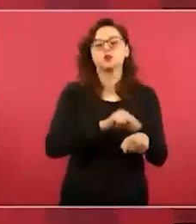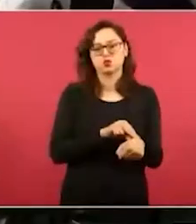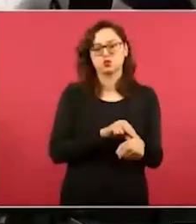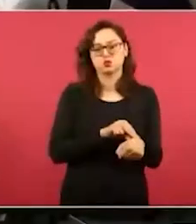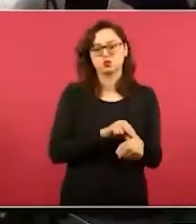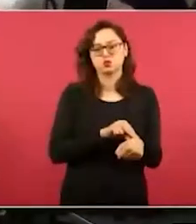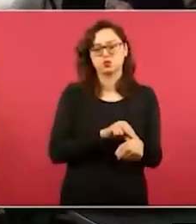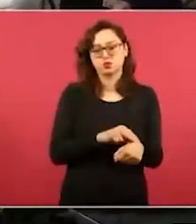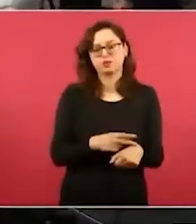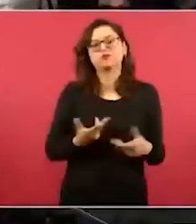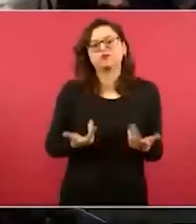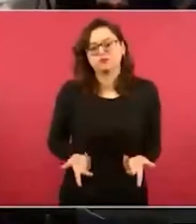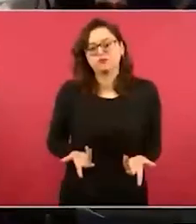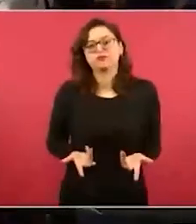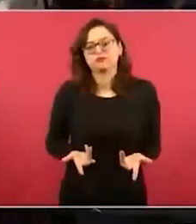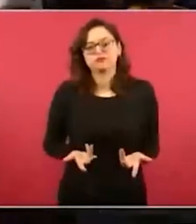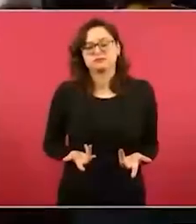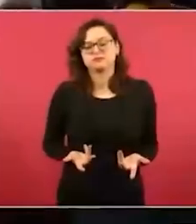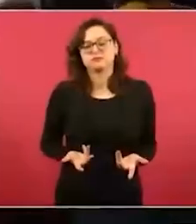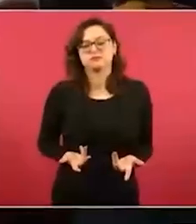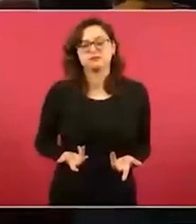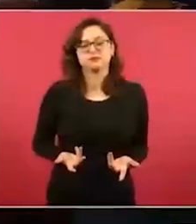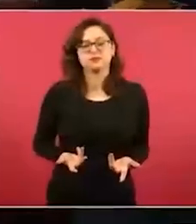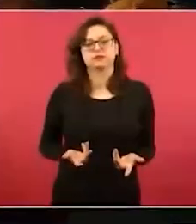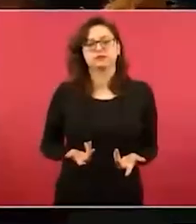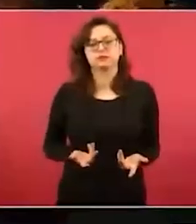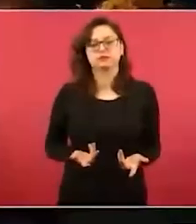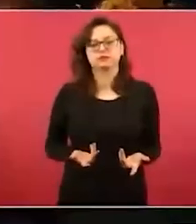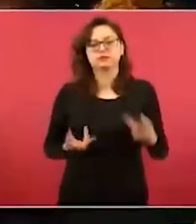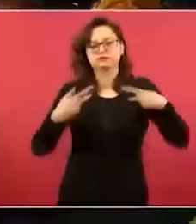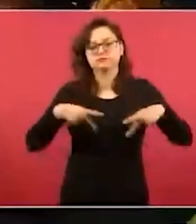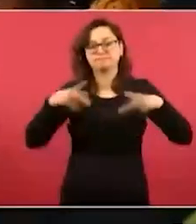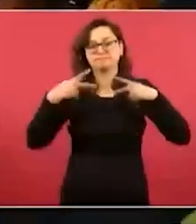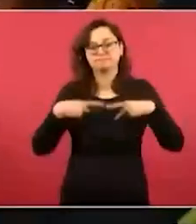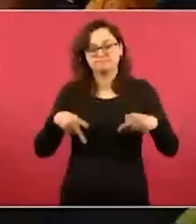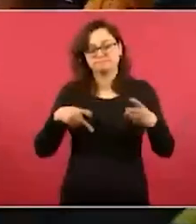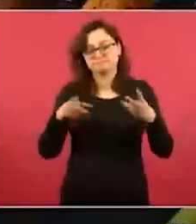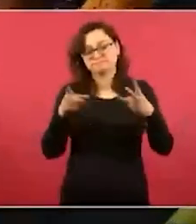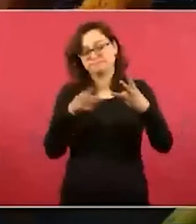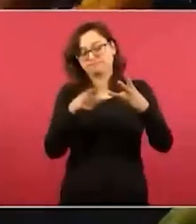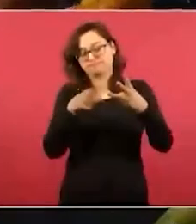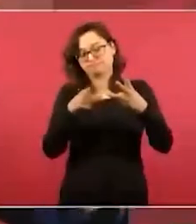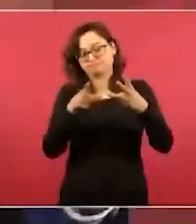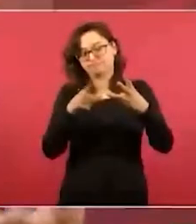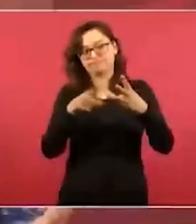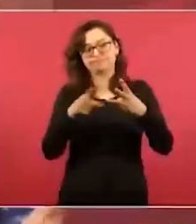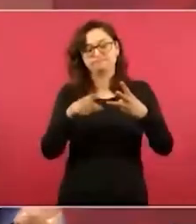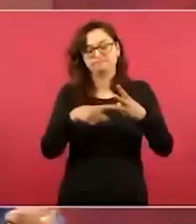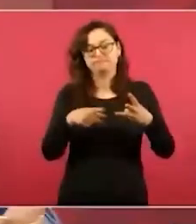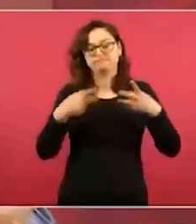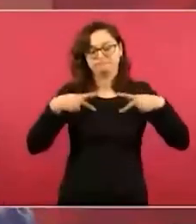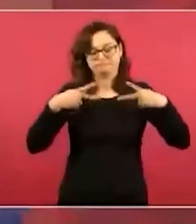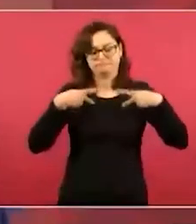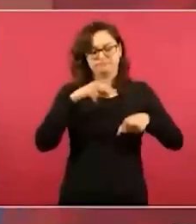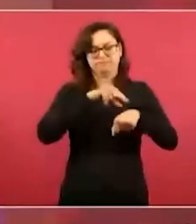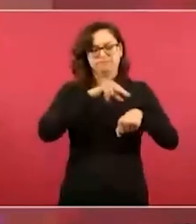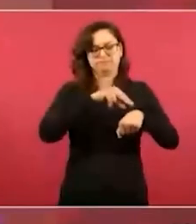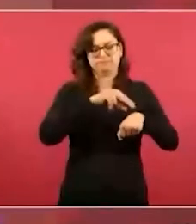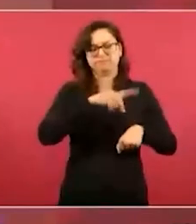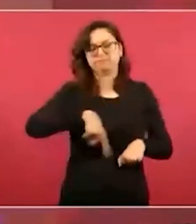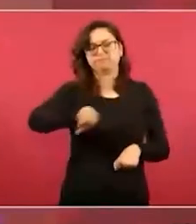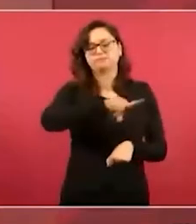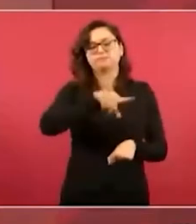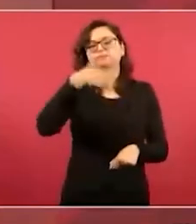Buscando el bienestar Los profesionales Quieren Trabajar Donde sus